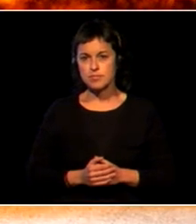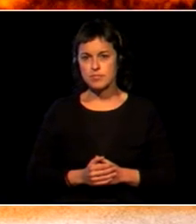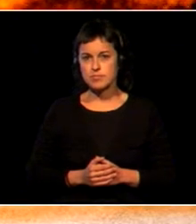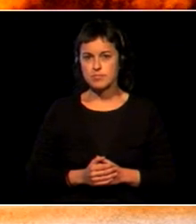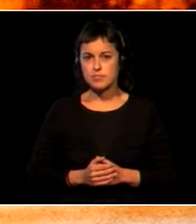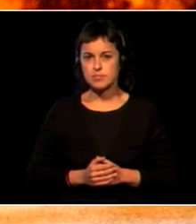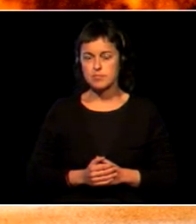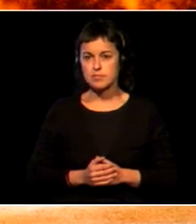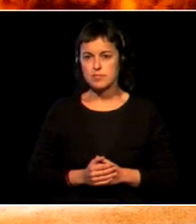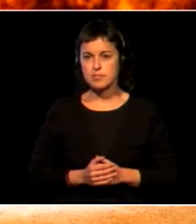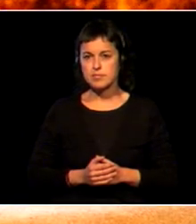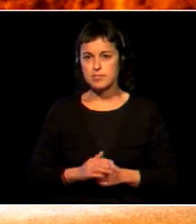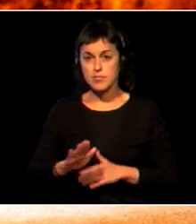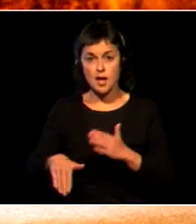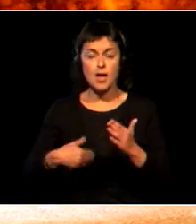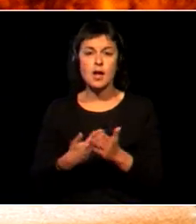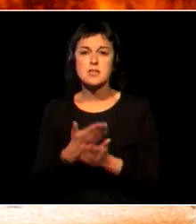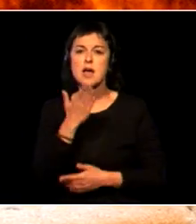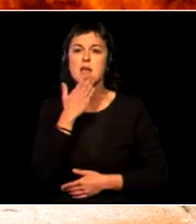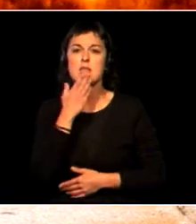Heme sortzi urteetara.